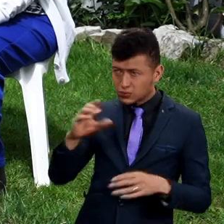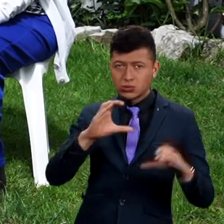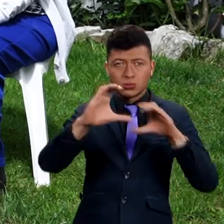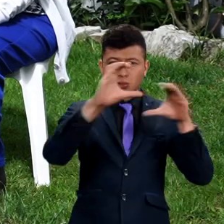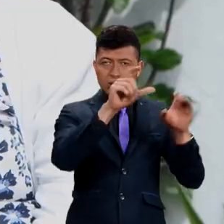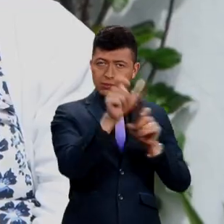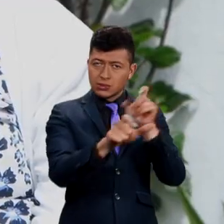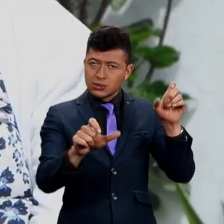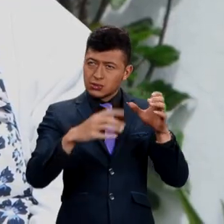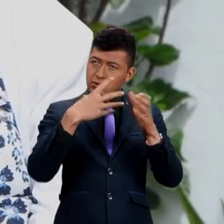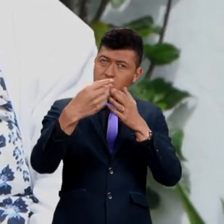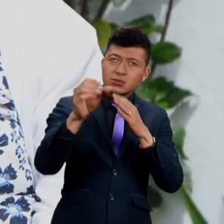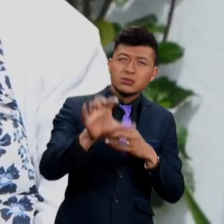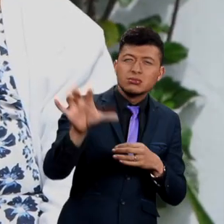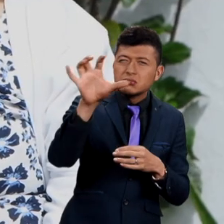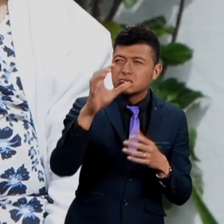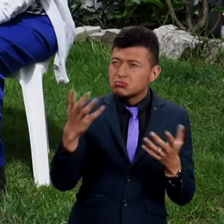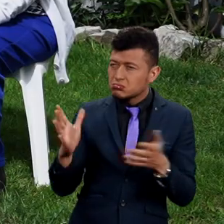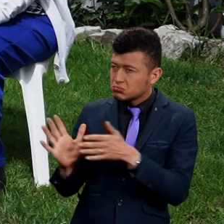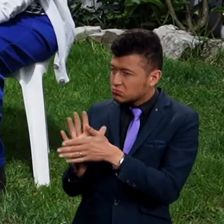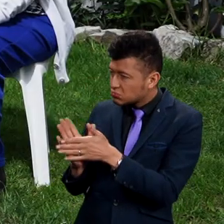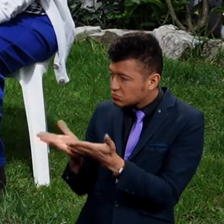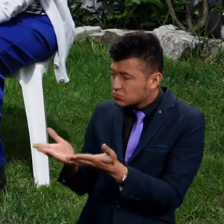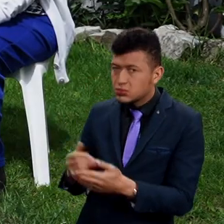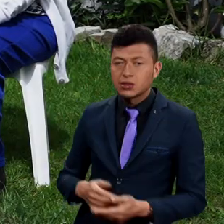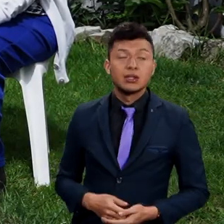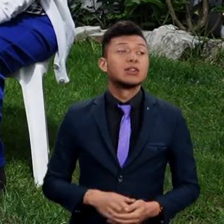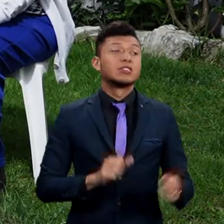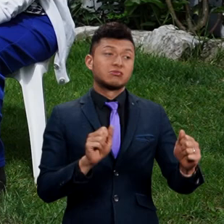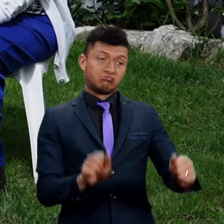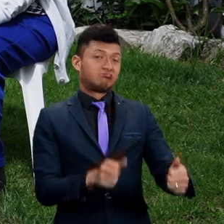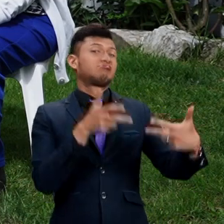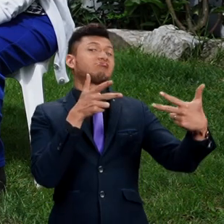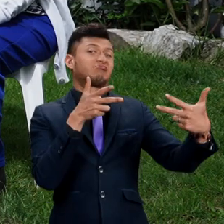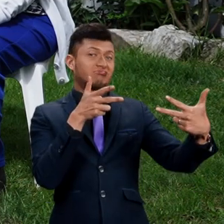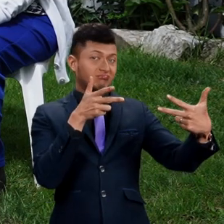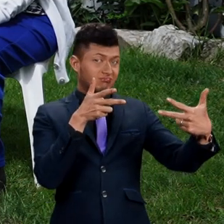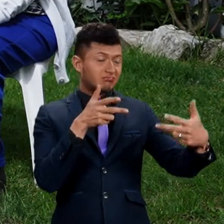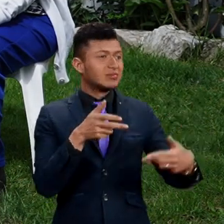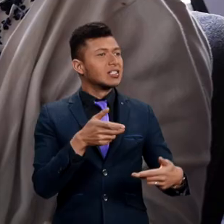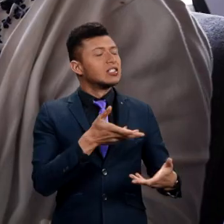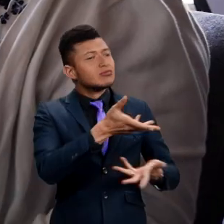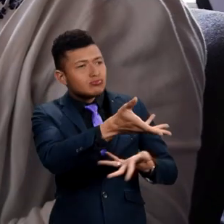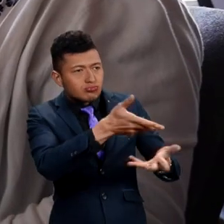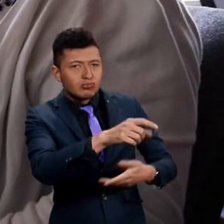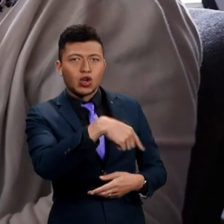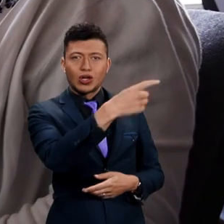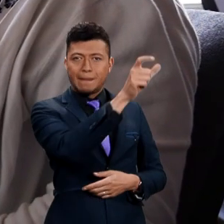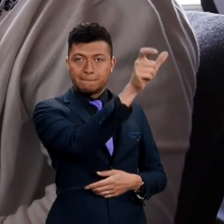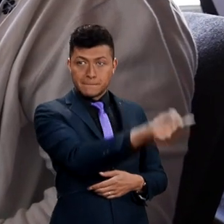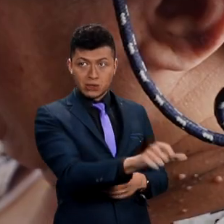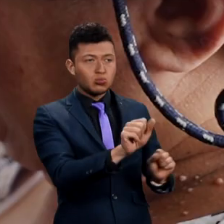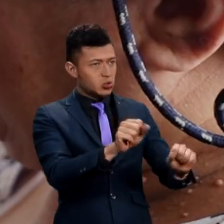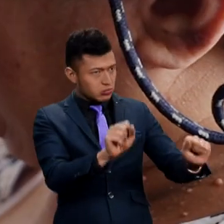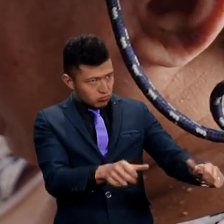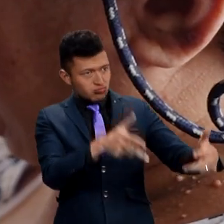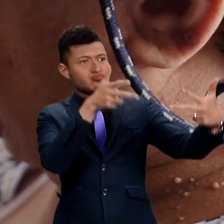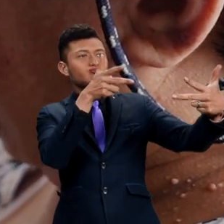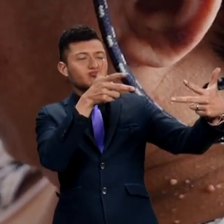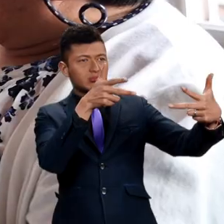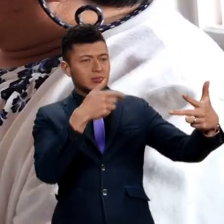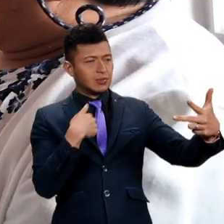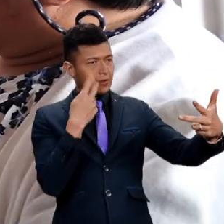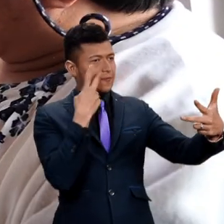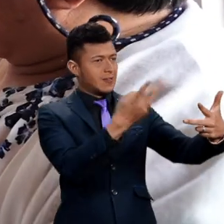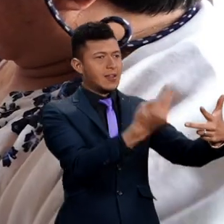comunicarte con gente que está en otro lado, ¿cómo es eso? Por videollamada, para que otra persona me